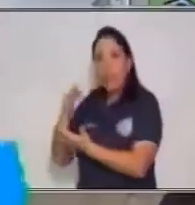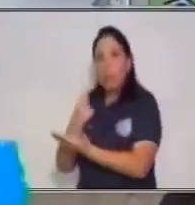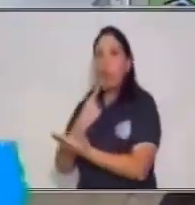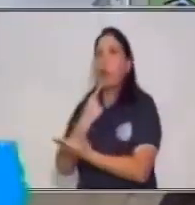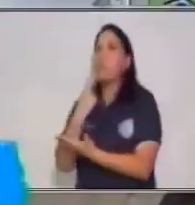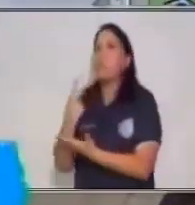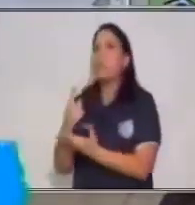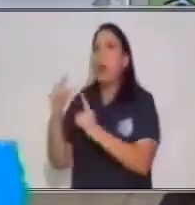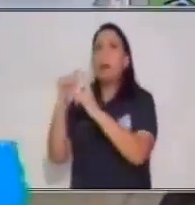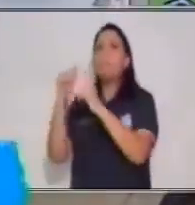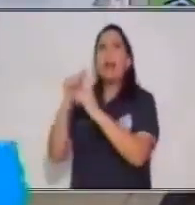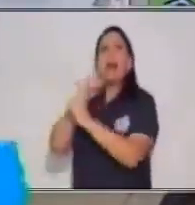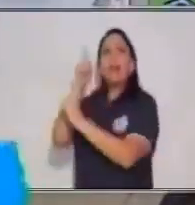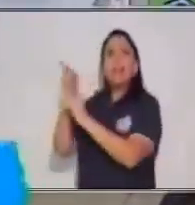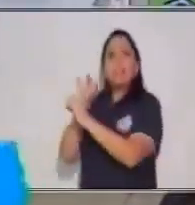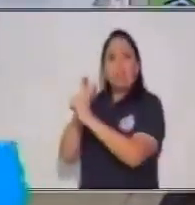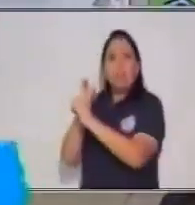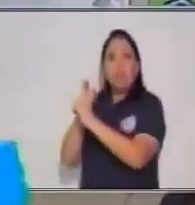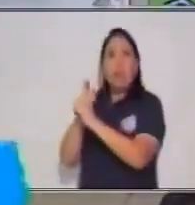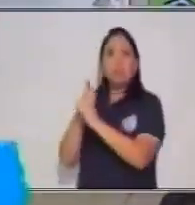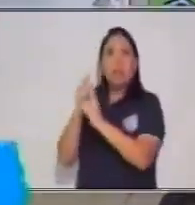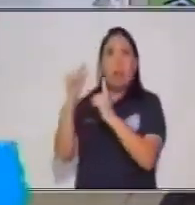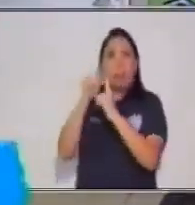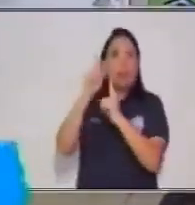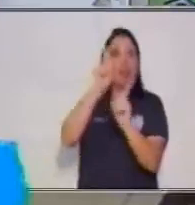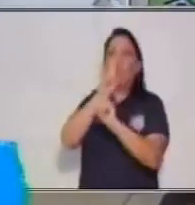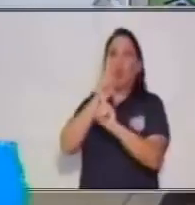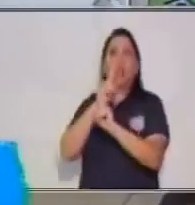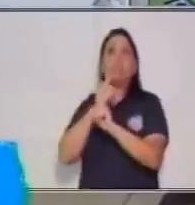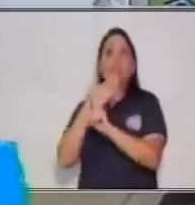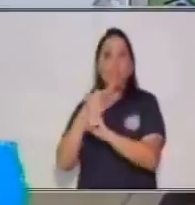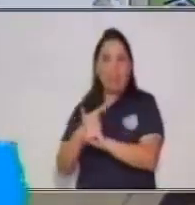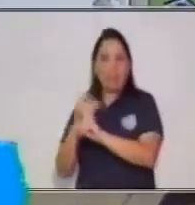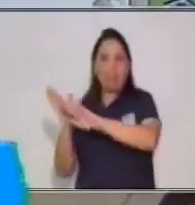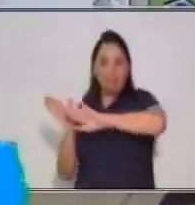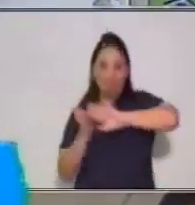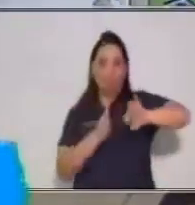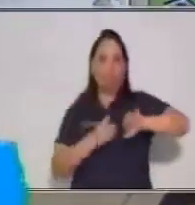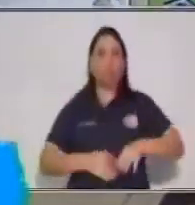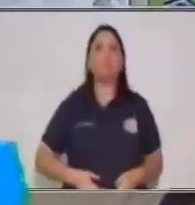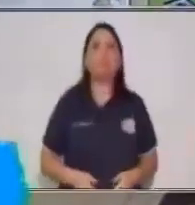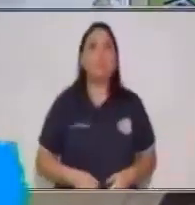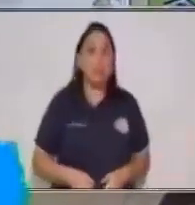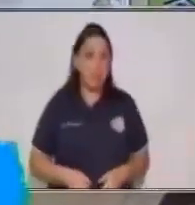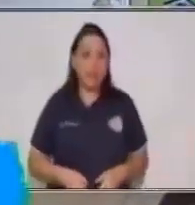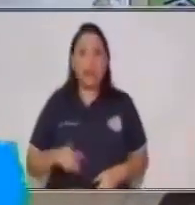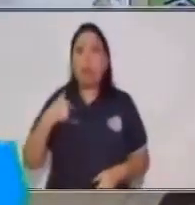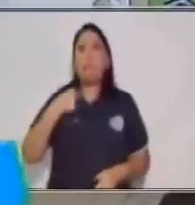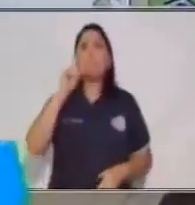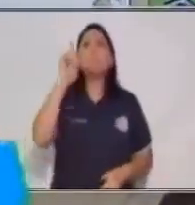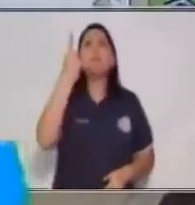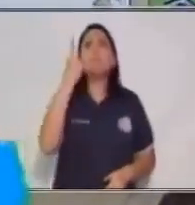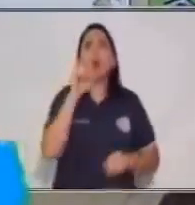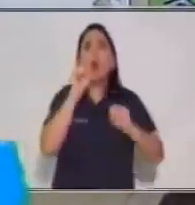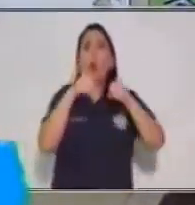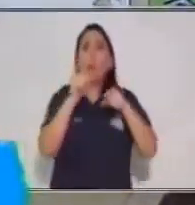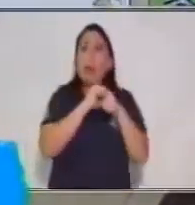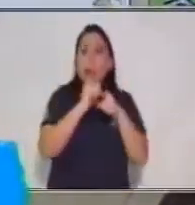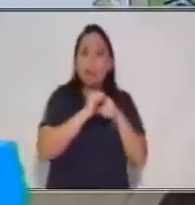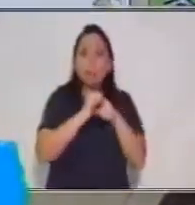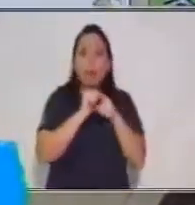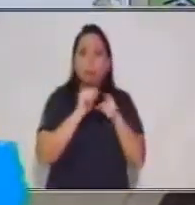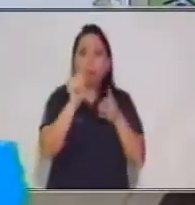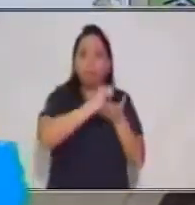y lo que no tenemos que decir. Es a partir de nosotros hacer nuestro resumen, establecer nuestras